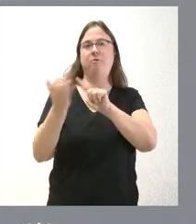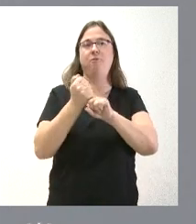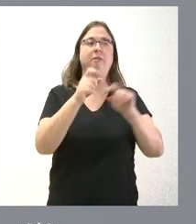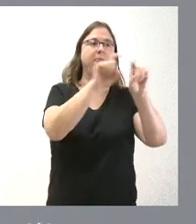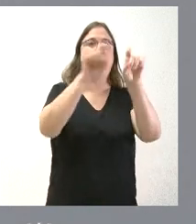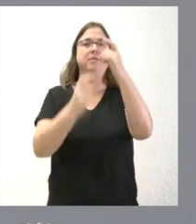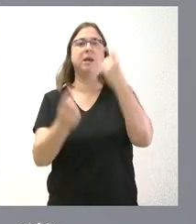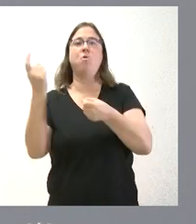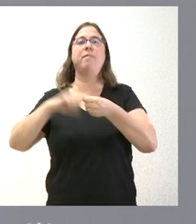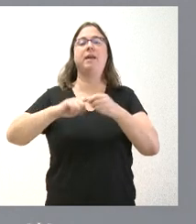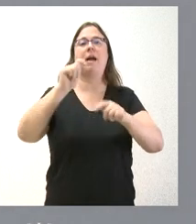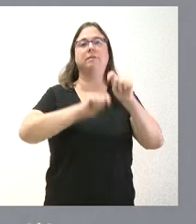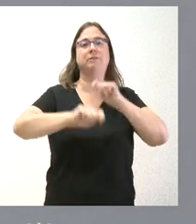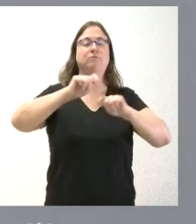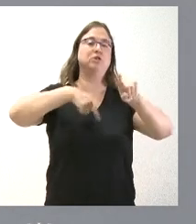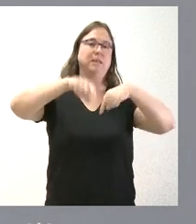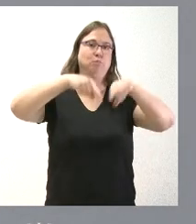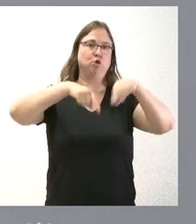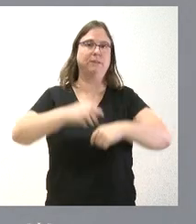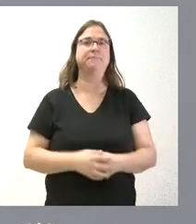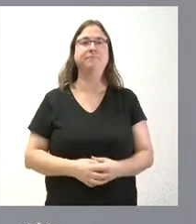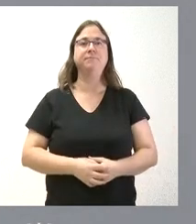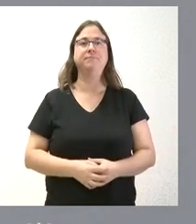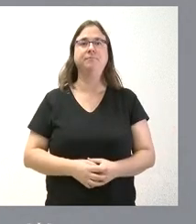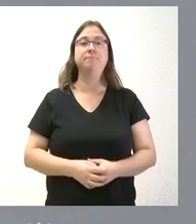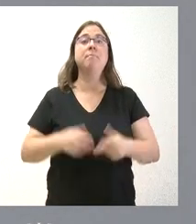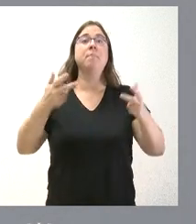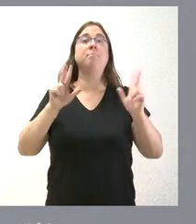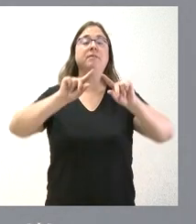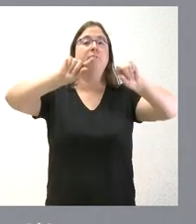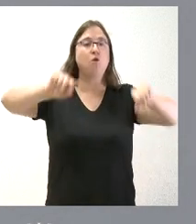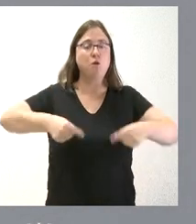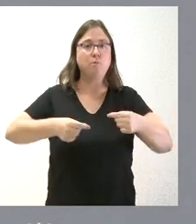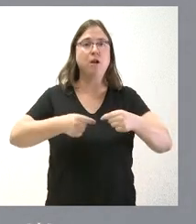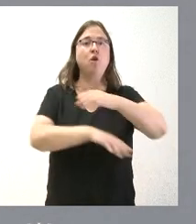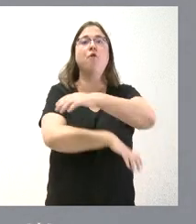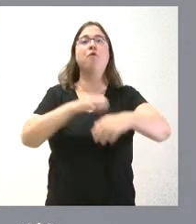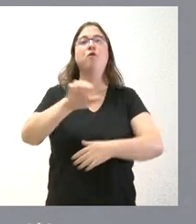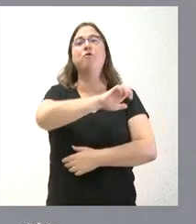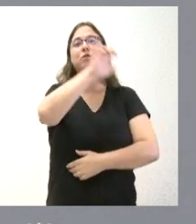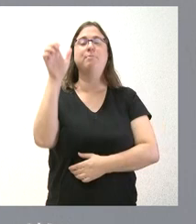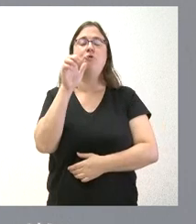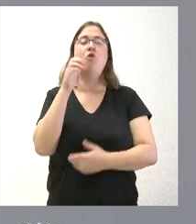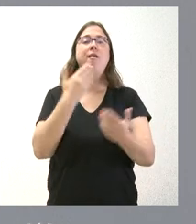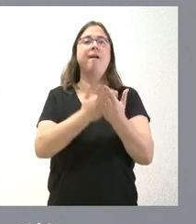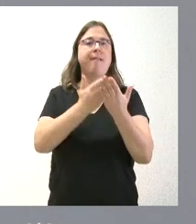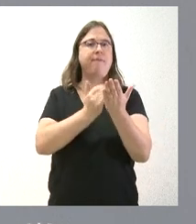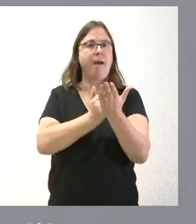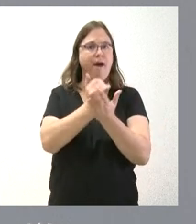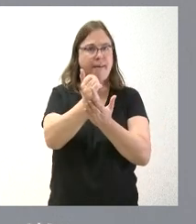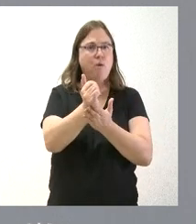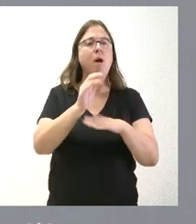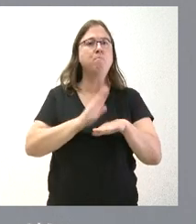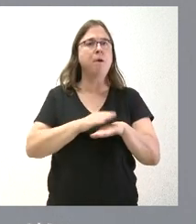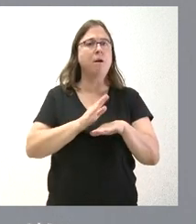empresas del transporte. Se autoriza la firma de un convenio con el Fondo Español de Garantía Agrícola para que